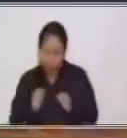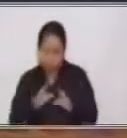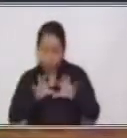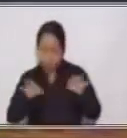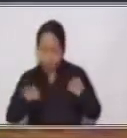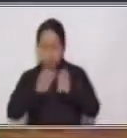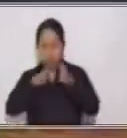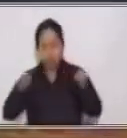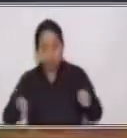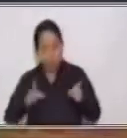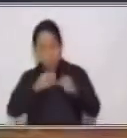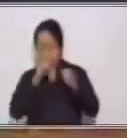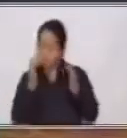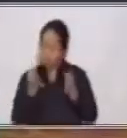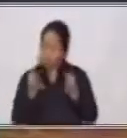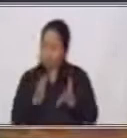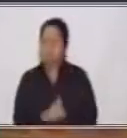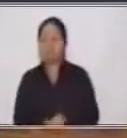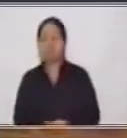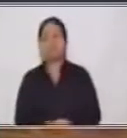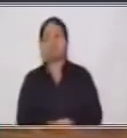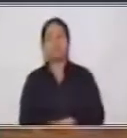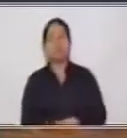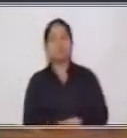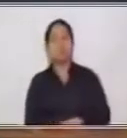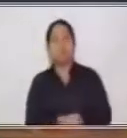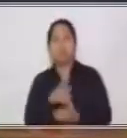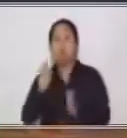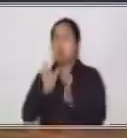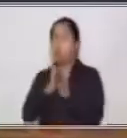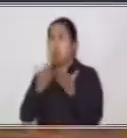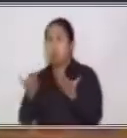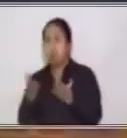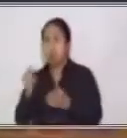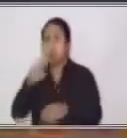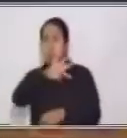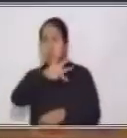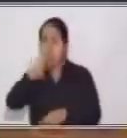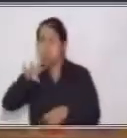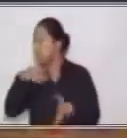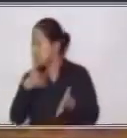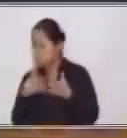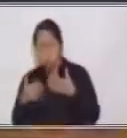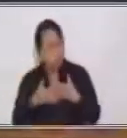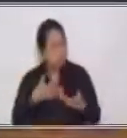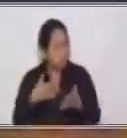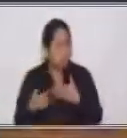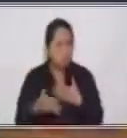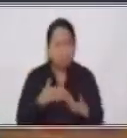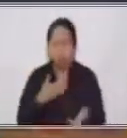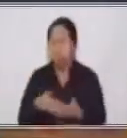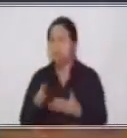materiales ahí a la mano. Si tu cuaderno no es de cuadros, no importa, en cualquier